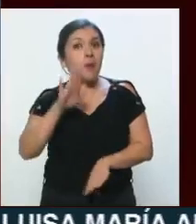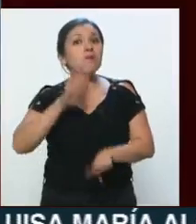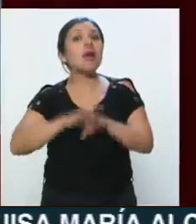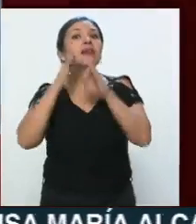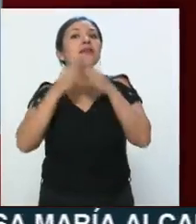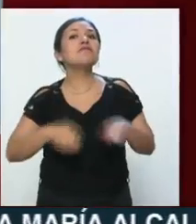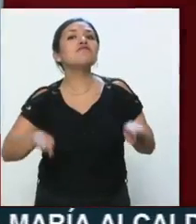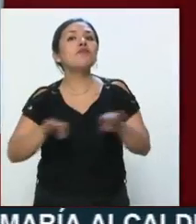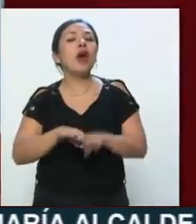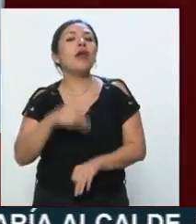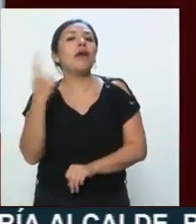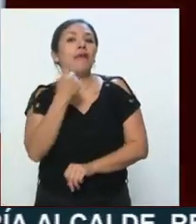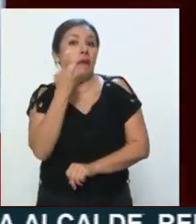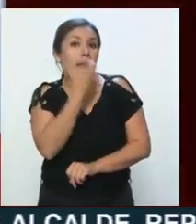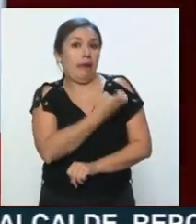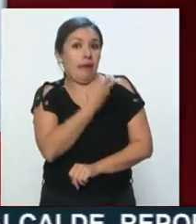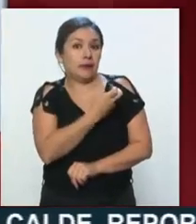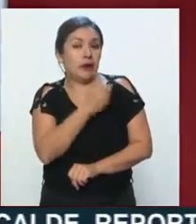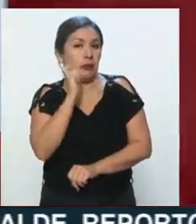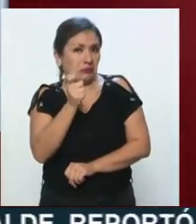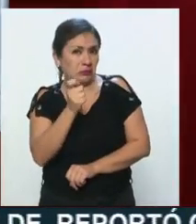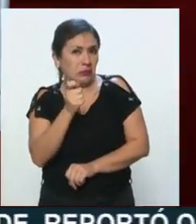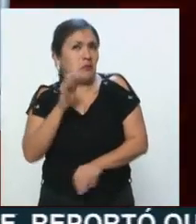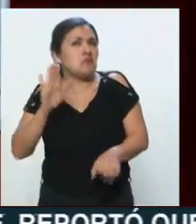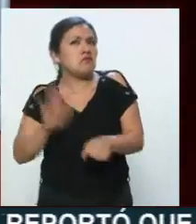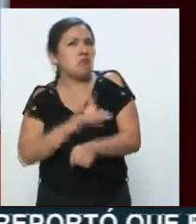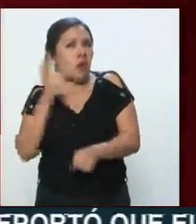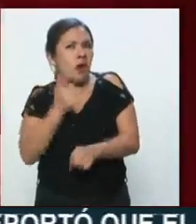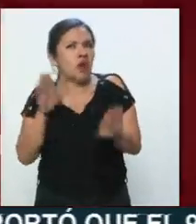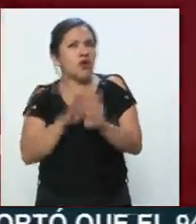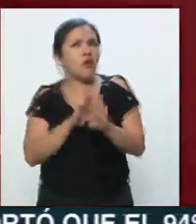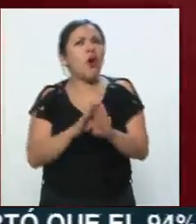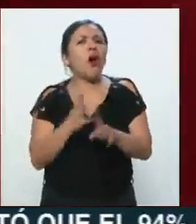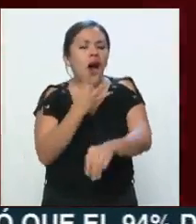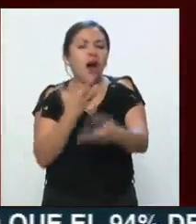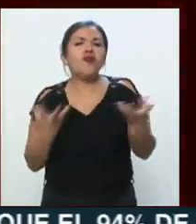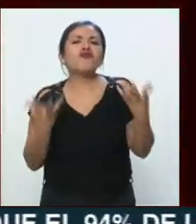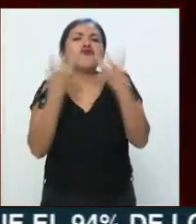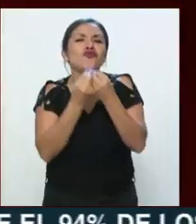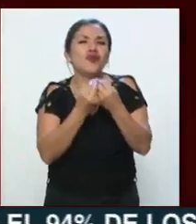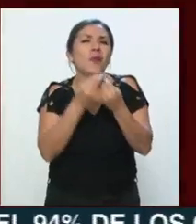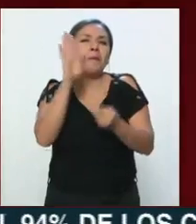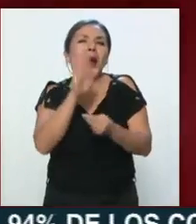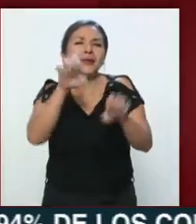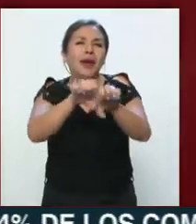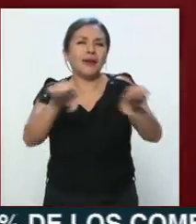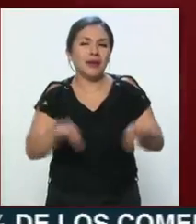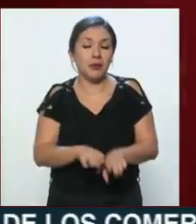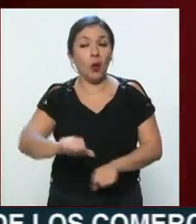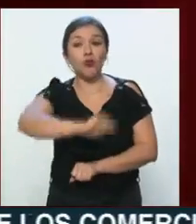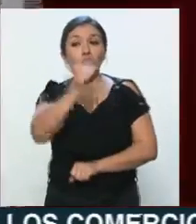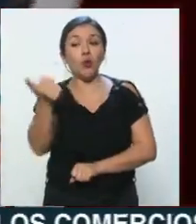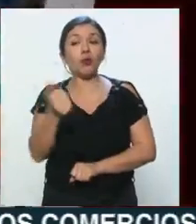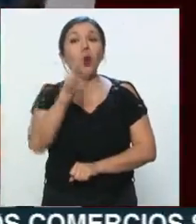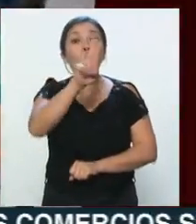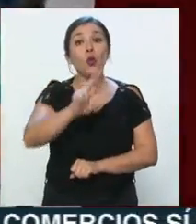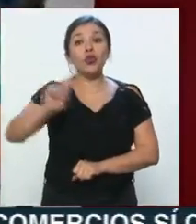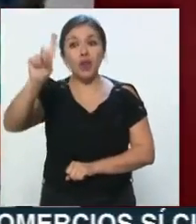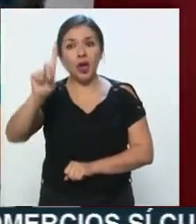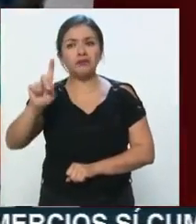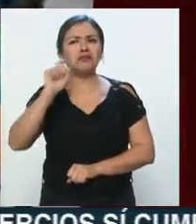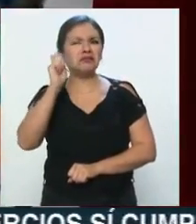importante que ella y no es casual que se hagan compañía. Universal Deportes, ¿Adiós a Tokio?